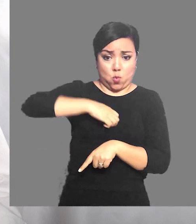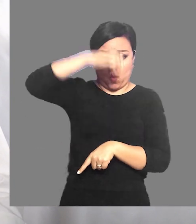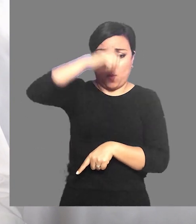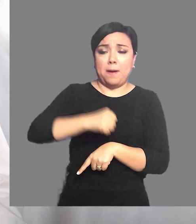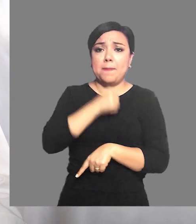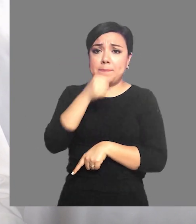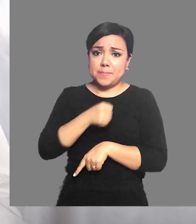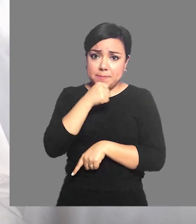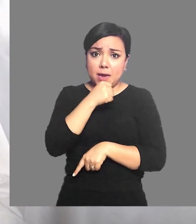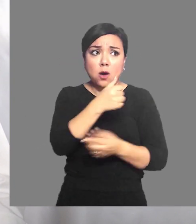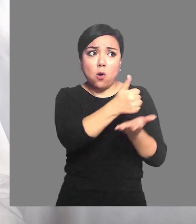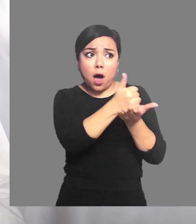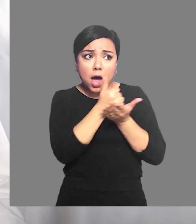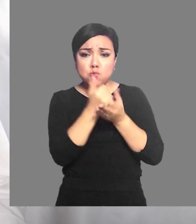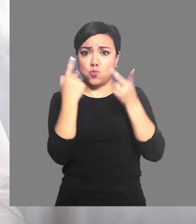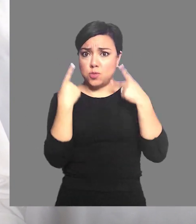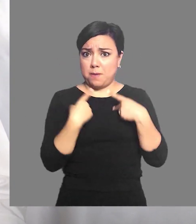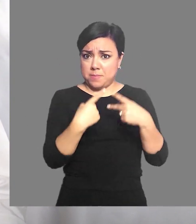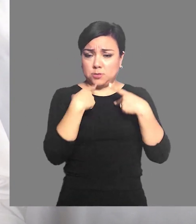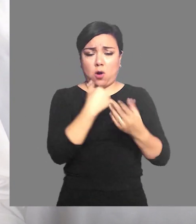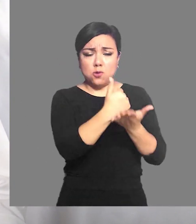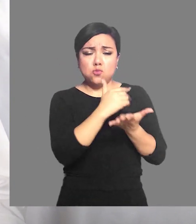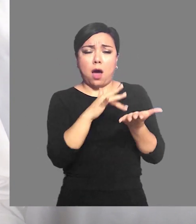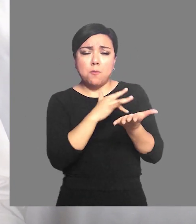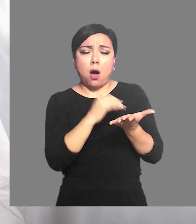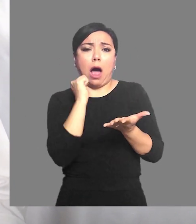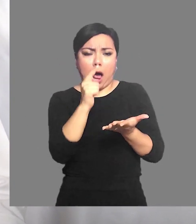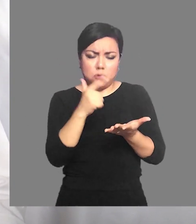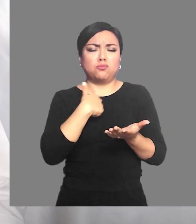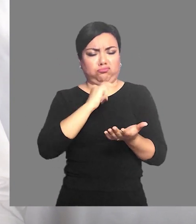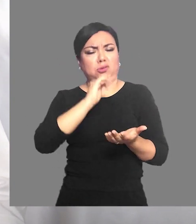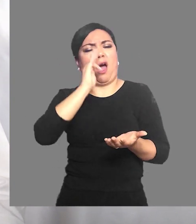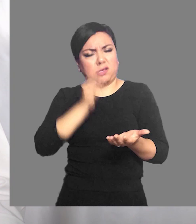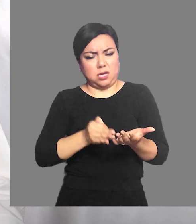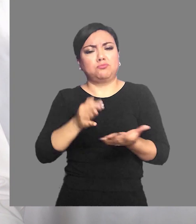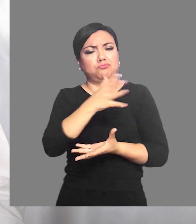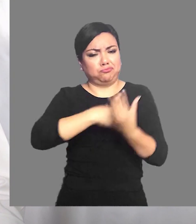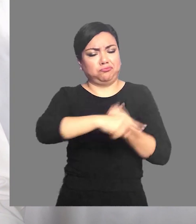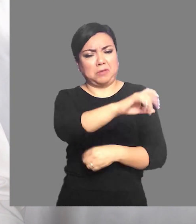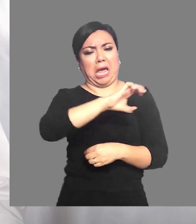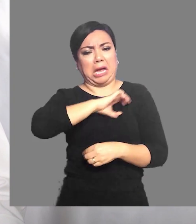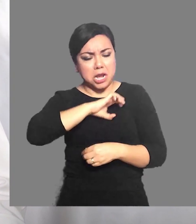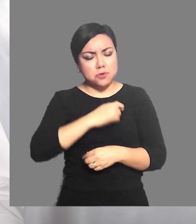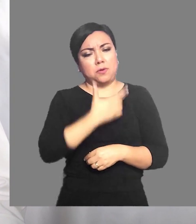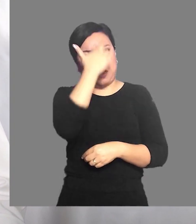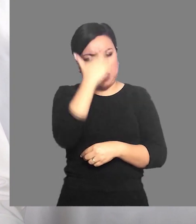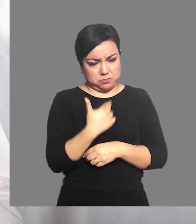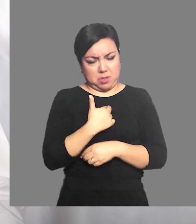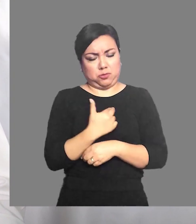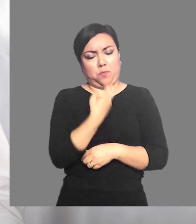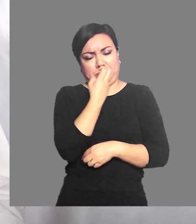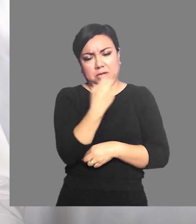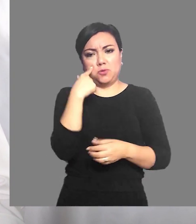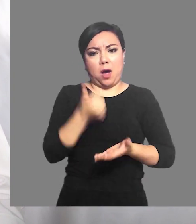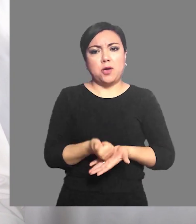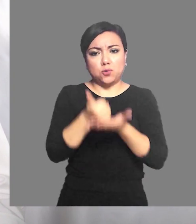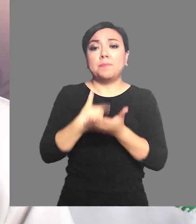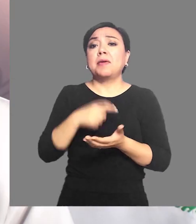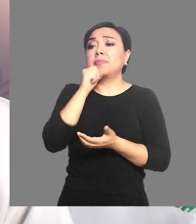solicita la ayuda. Recuerda que quien te ofrece su apoyo lo hace porque siente un gran cariño y respeto por ti, y quiere que sigas a su lado.